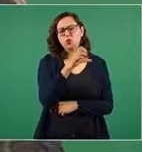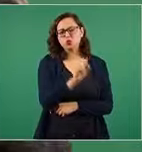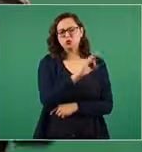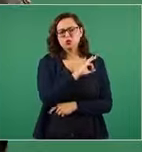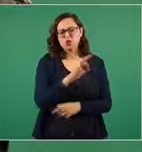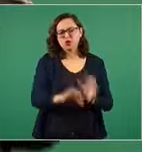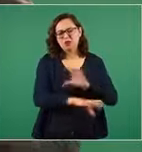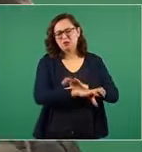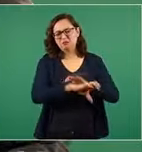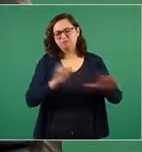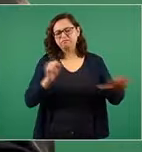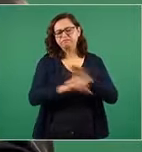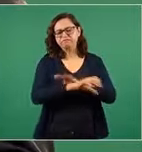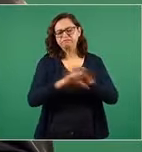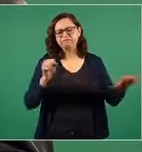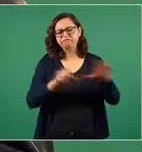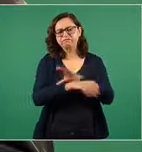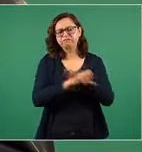entregaron contratos